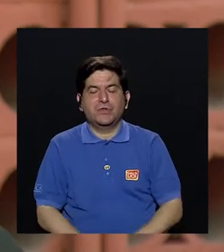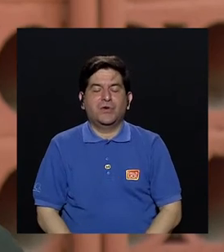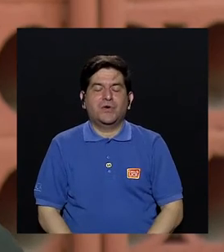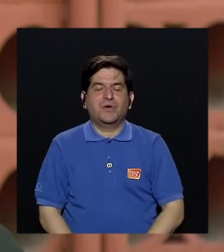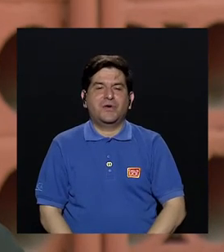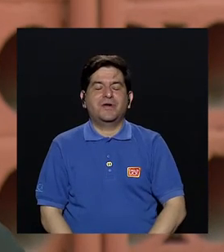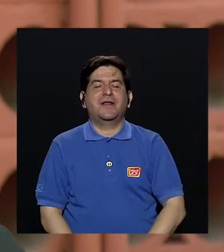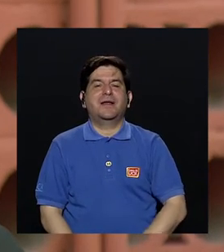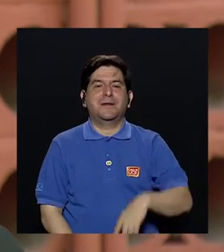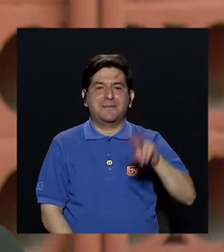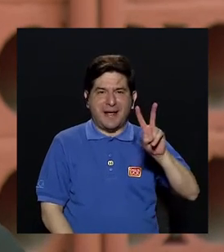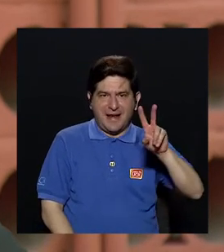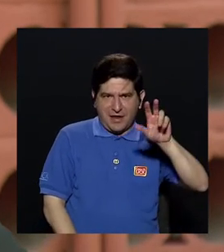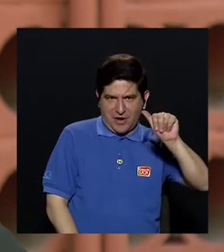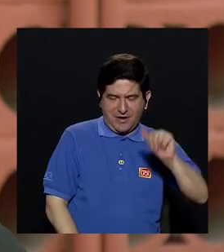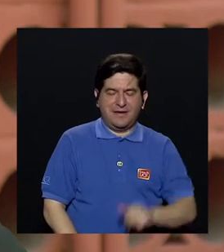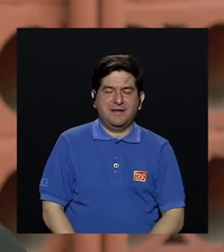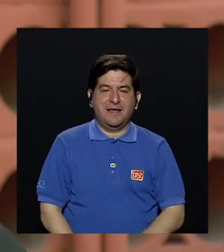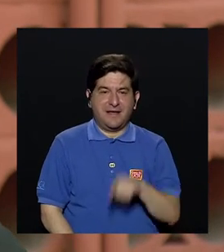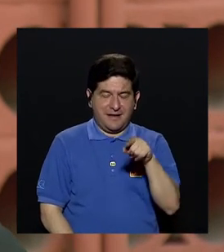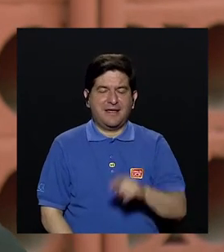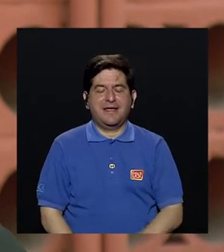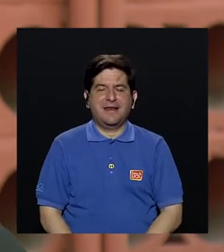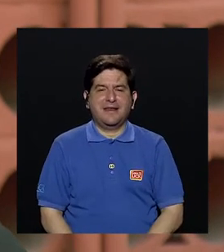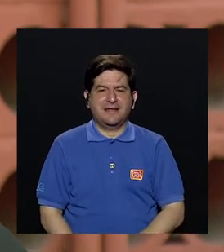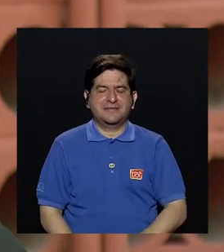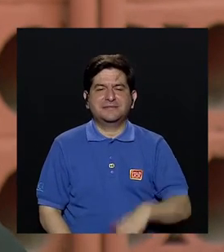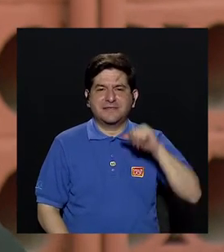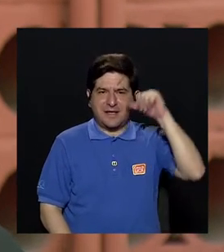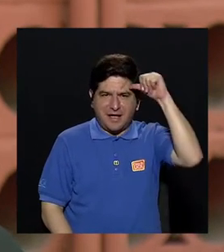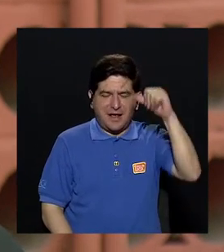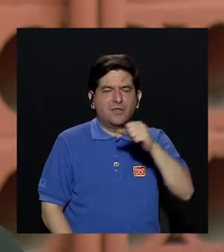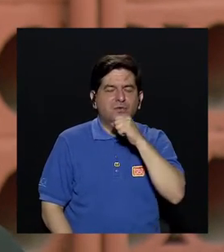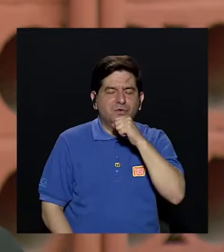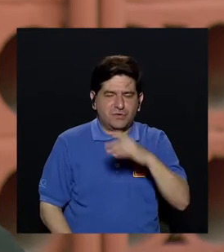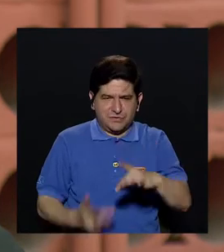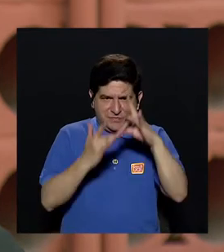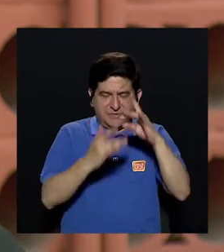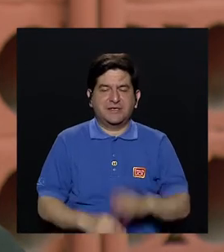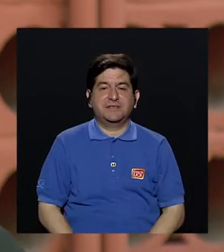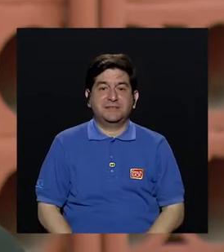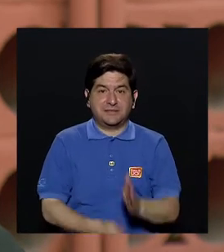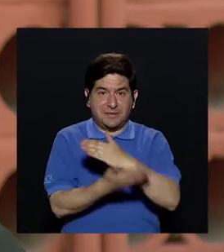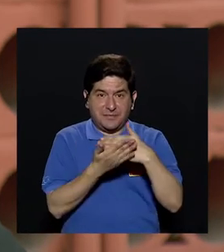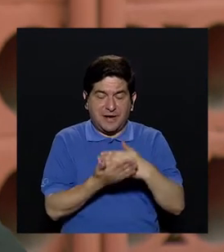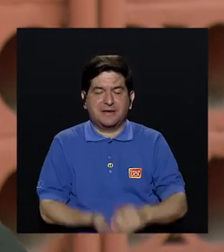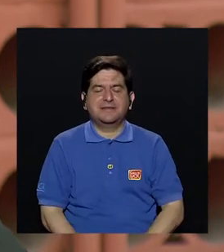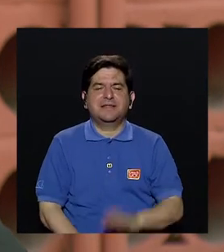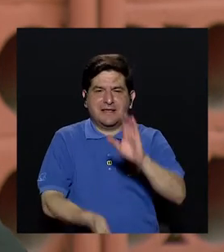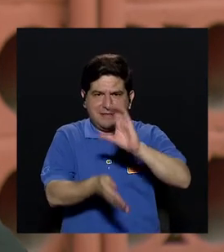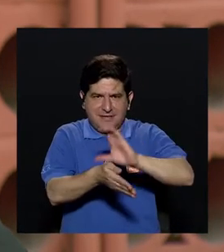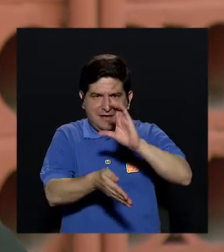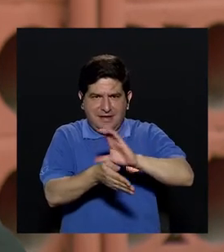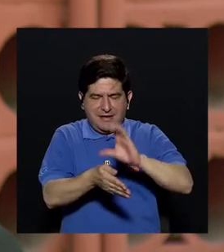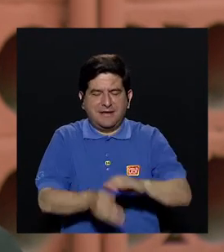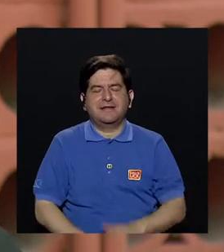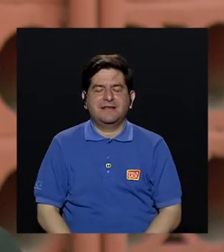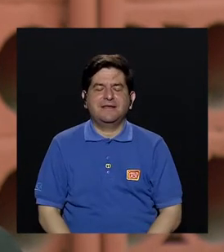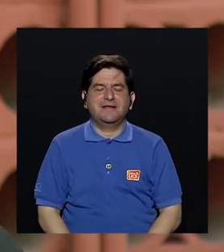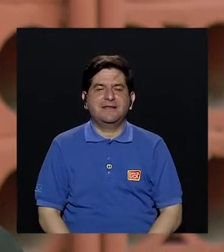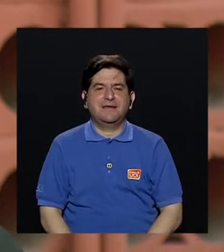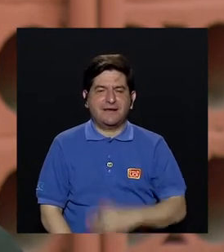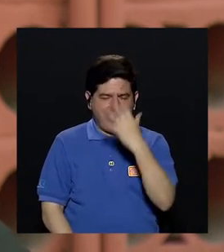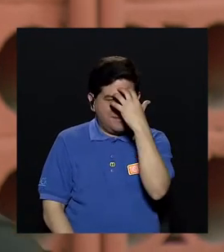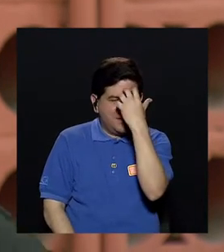geriatra. Además, pertenece a la Clínica de Memoria del Hospital Nacional de Geriatría, doctor Raúl